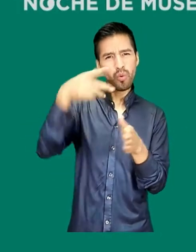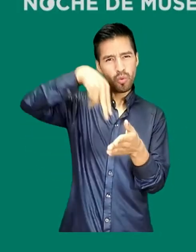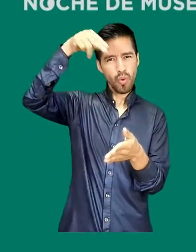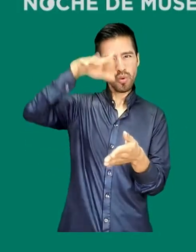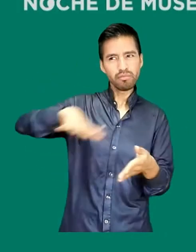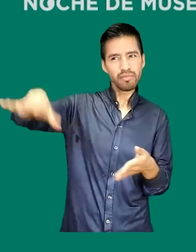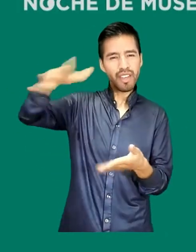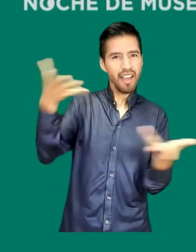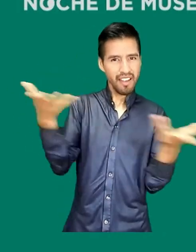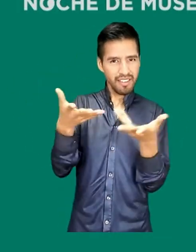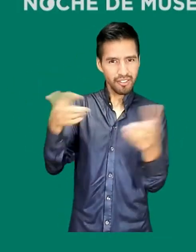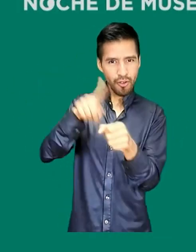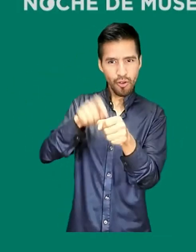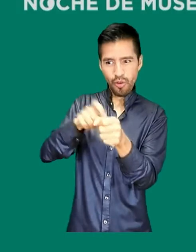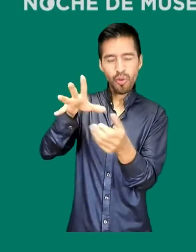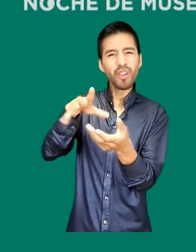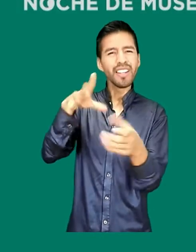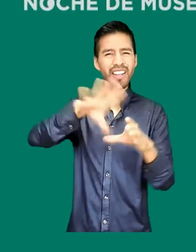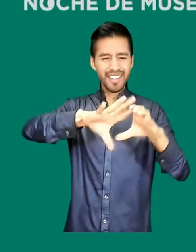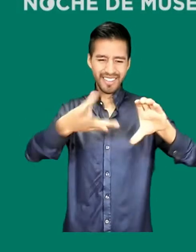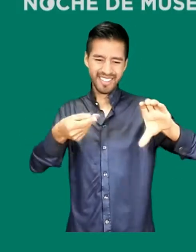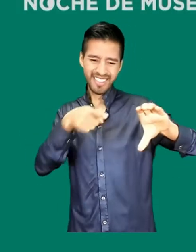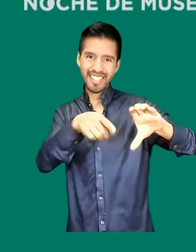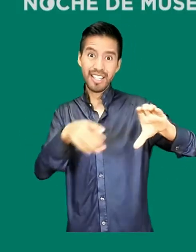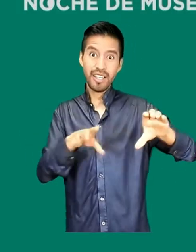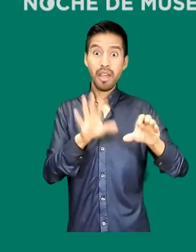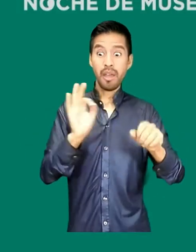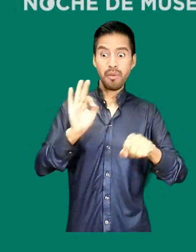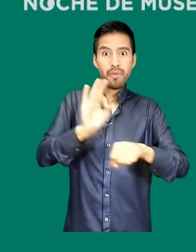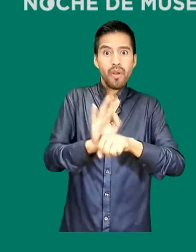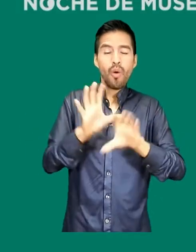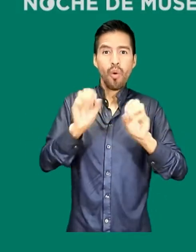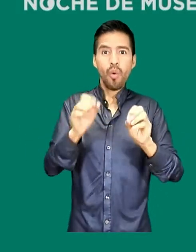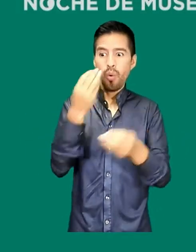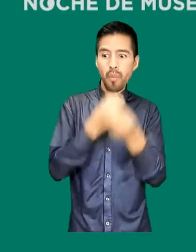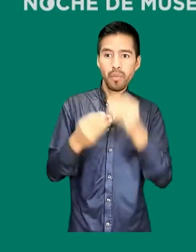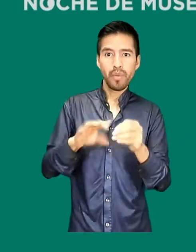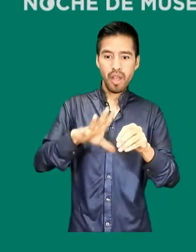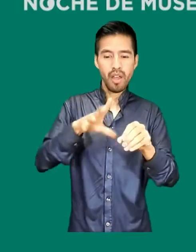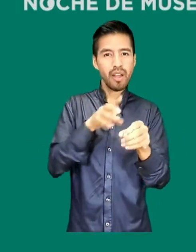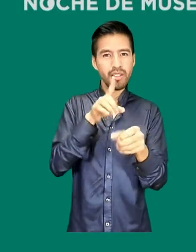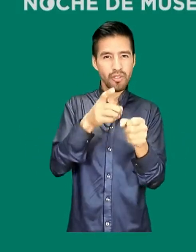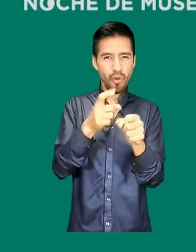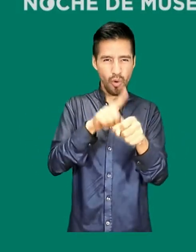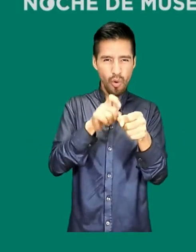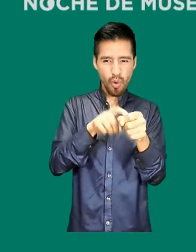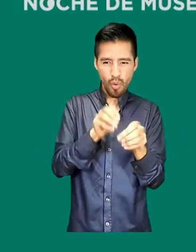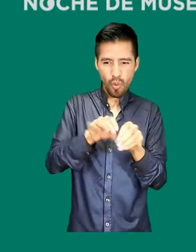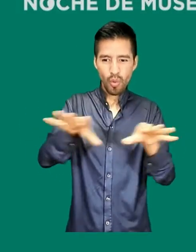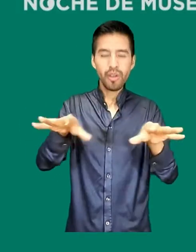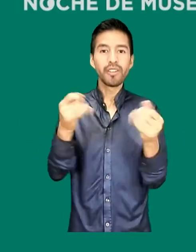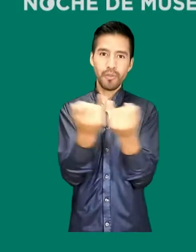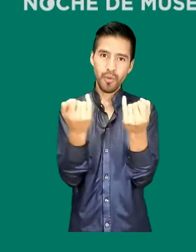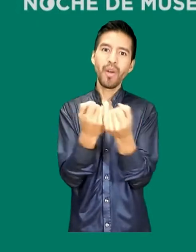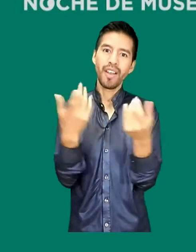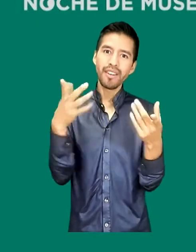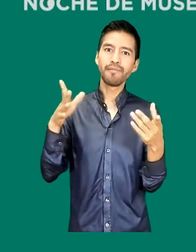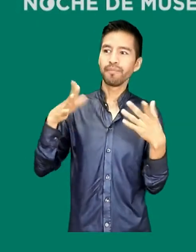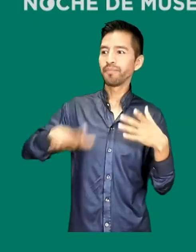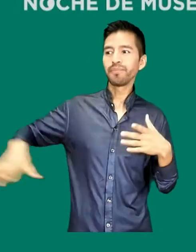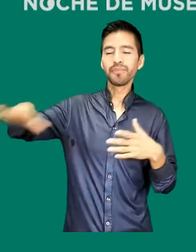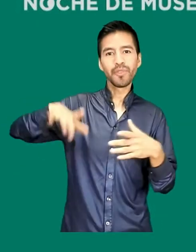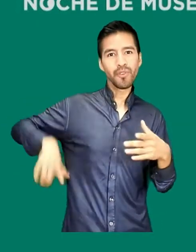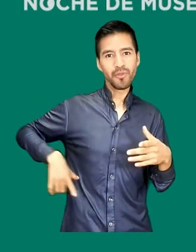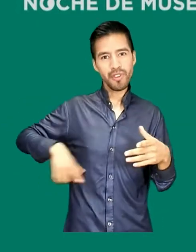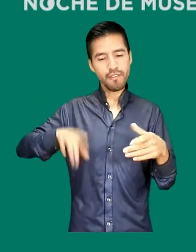ya que esta especie expulsa el pigmento para defenderse u obtener alimento, aunque también tiene normas de protección para que no se extinga.